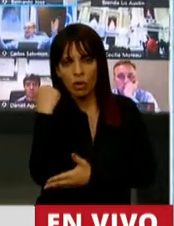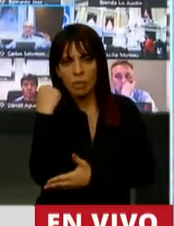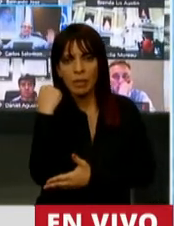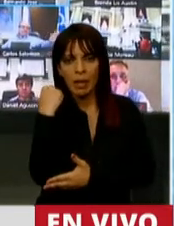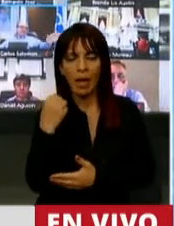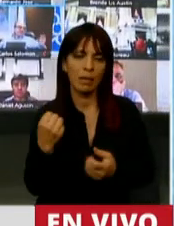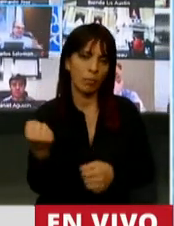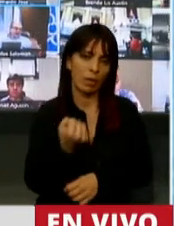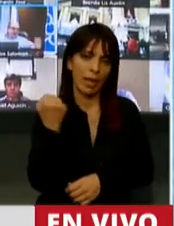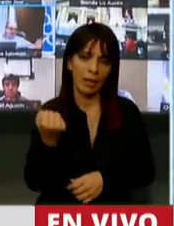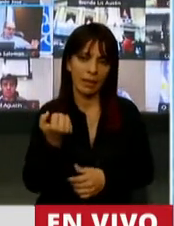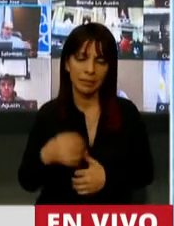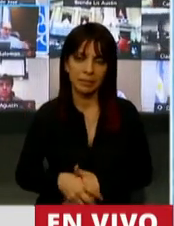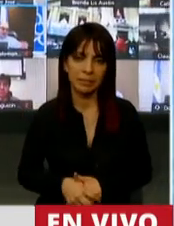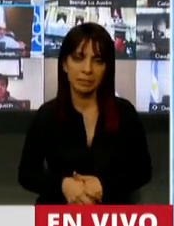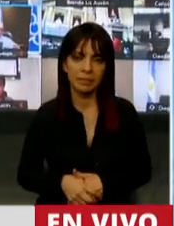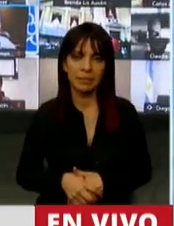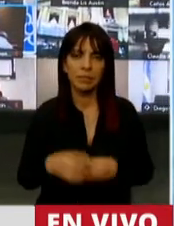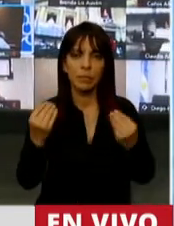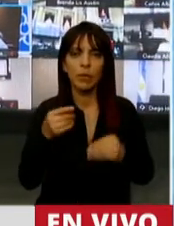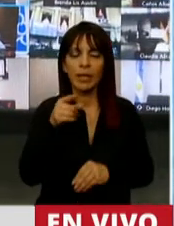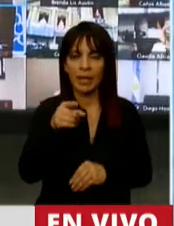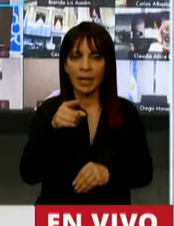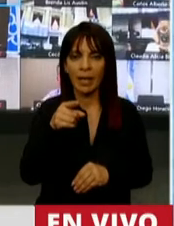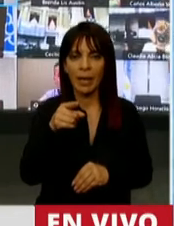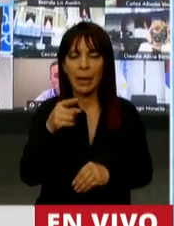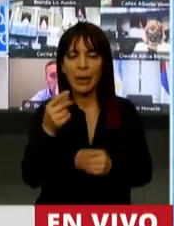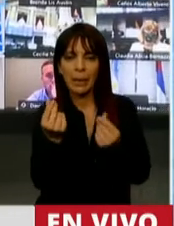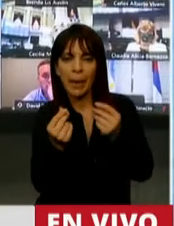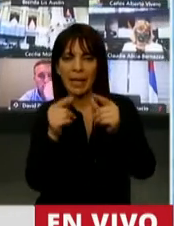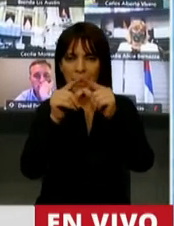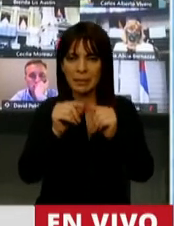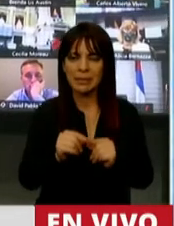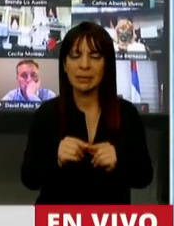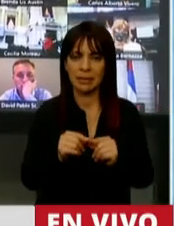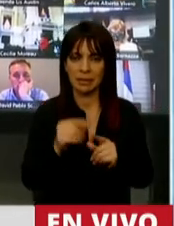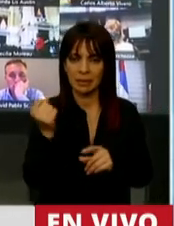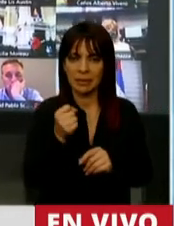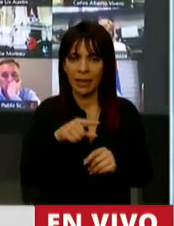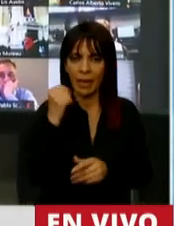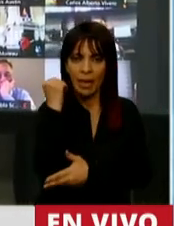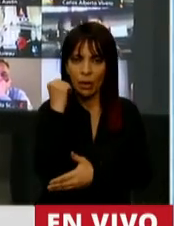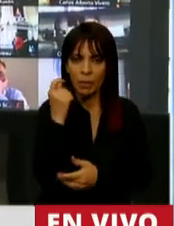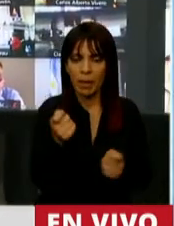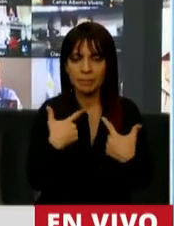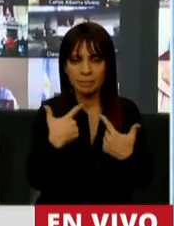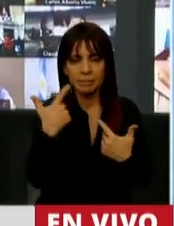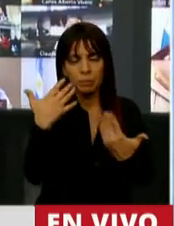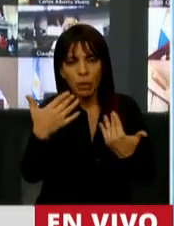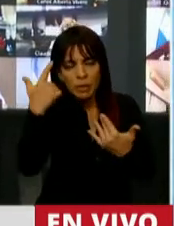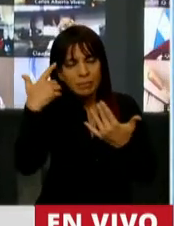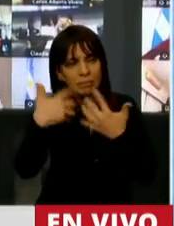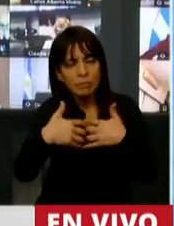fundamental importancia, porque establece cuáles son las variables económicas, macroeconómicas, que nos permiten eficientizar los